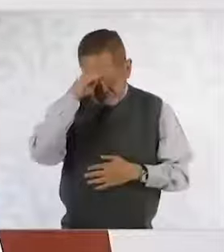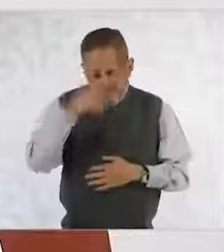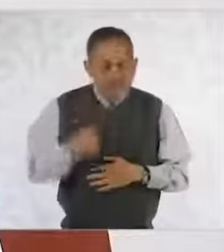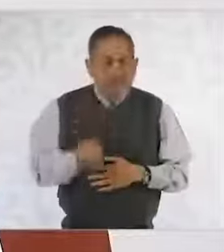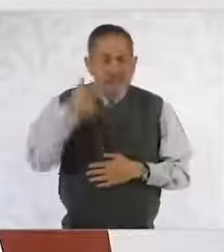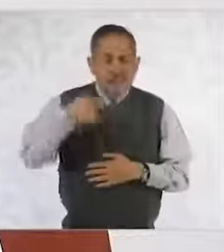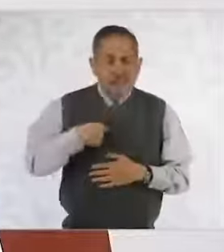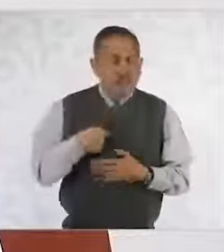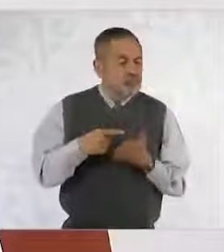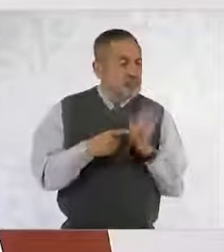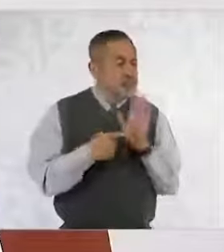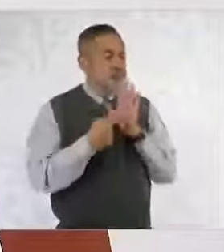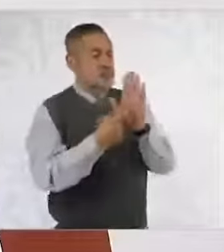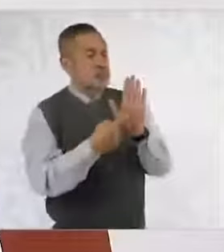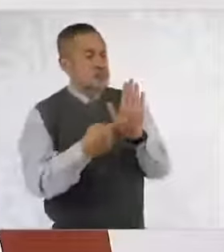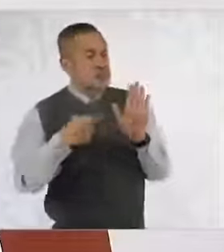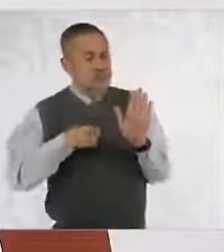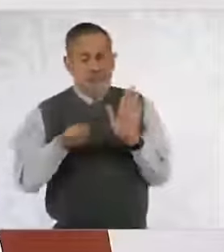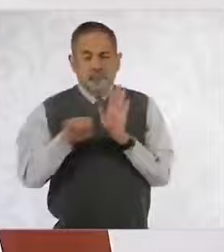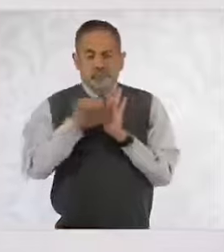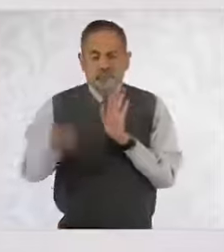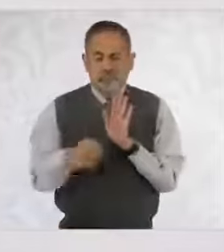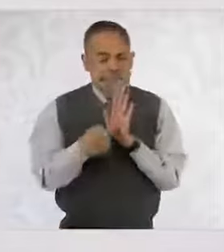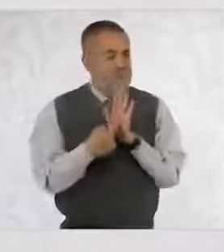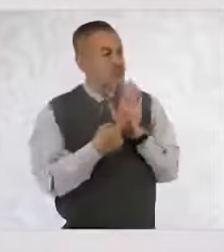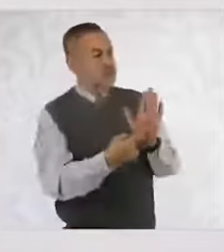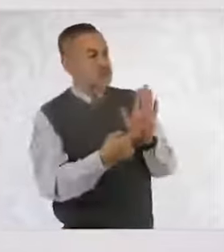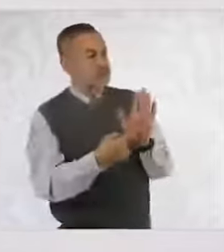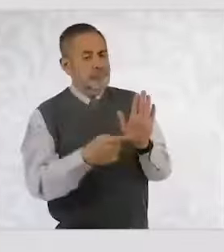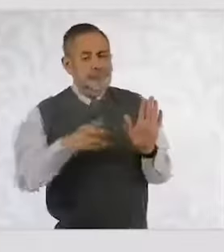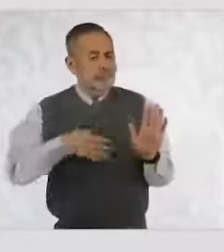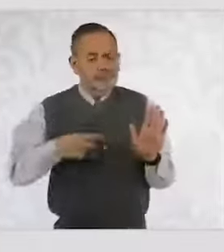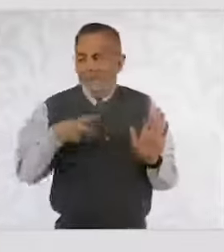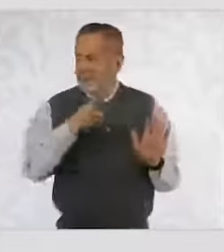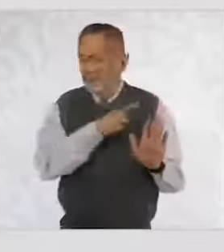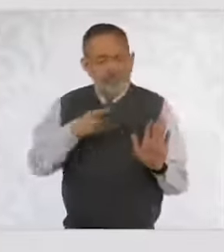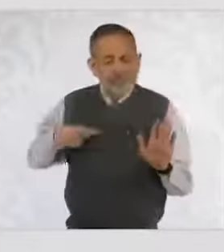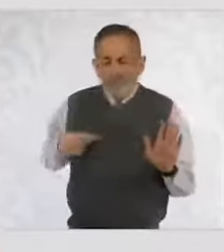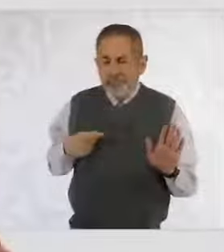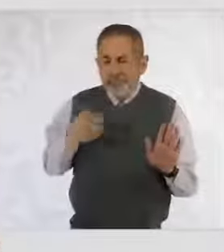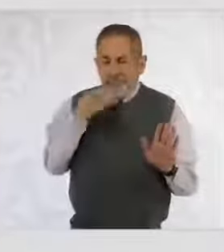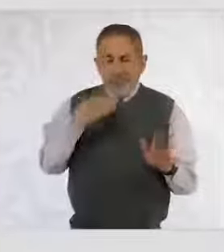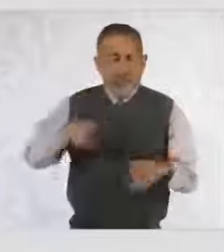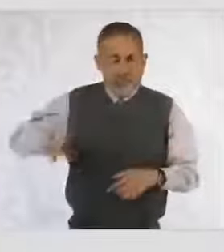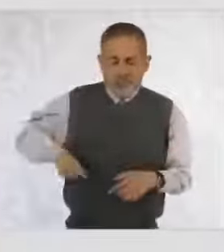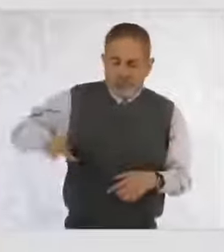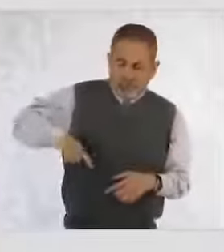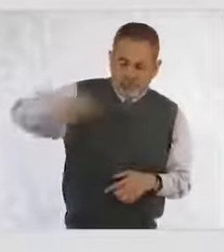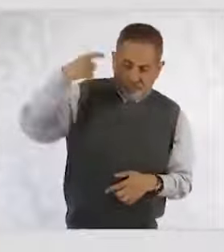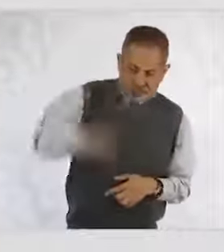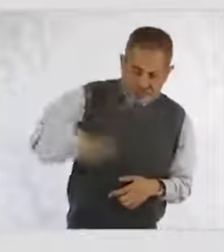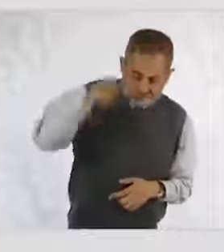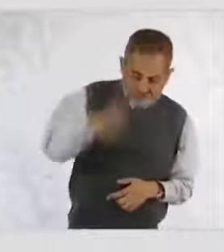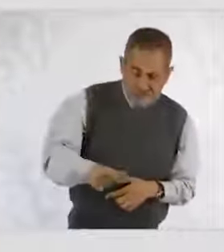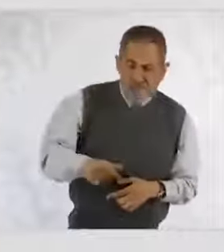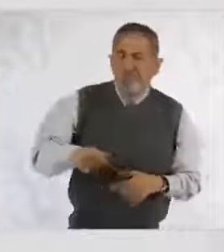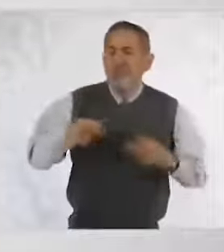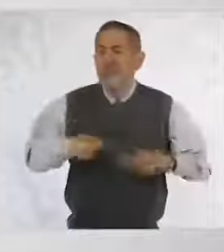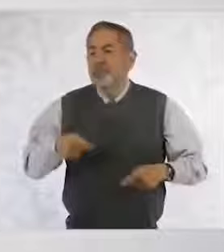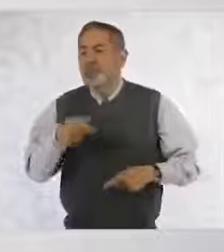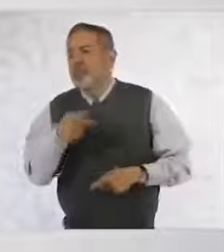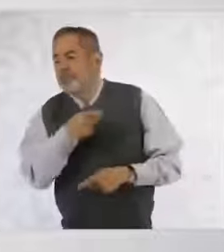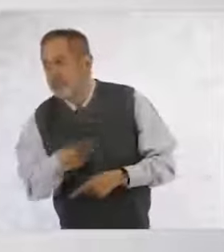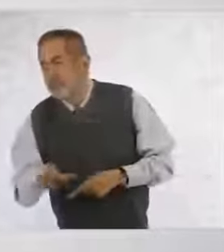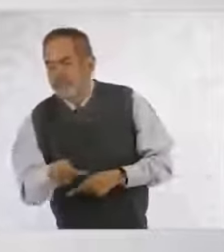ejemplo a la sociedad y que no debe haber gobierno rico con pueblo pobre. Entonces no